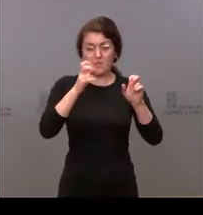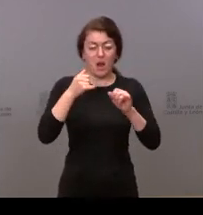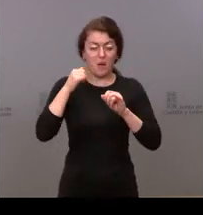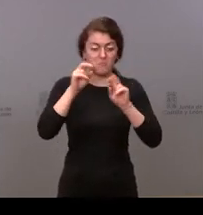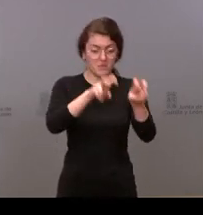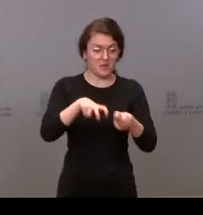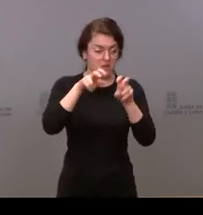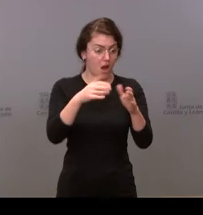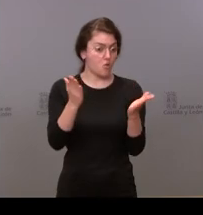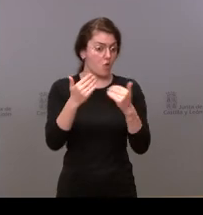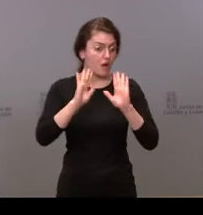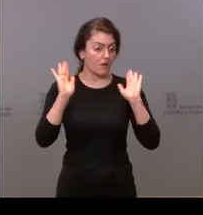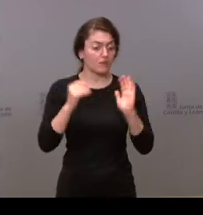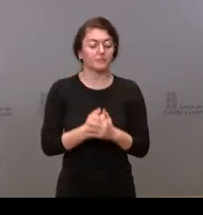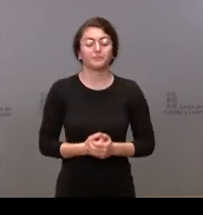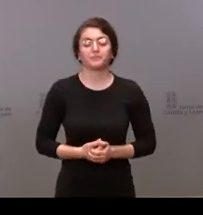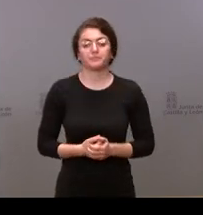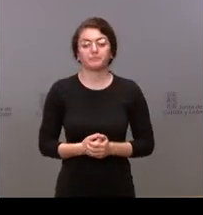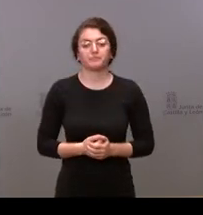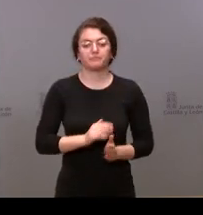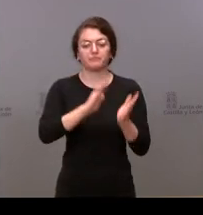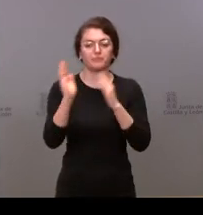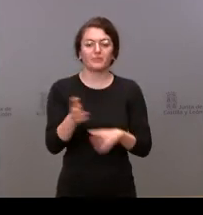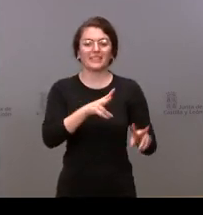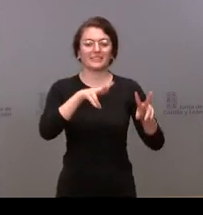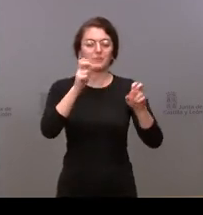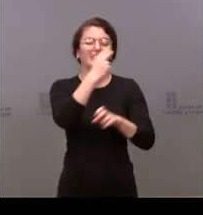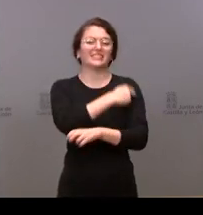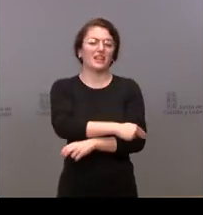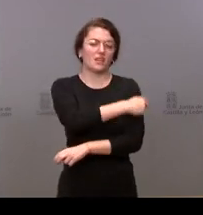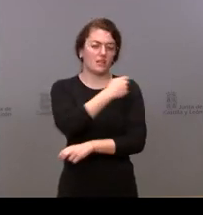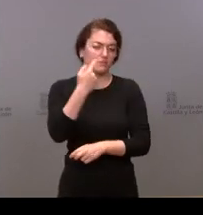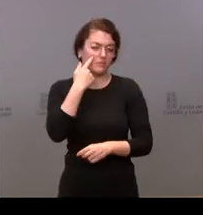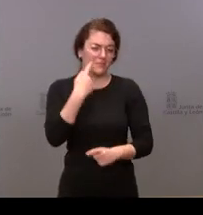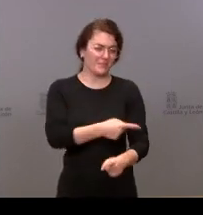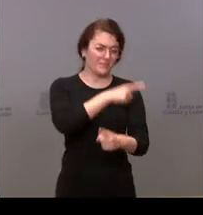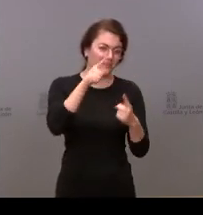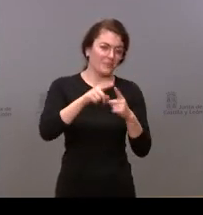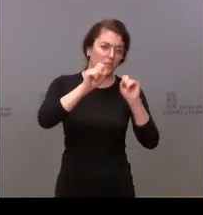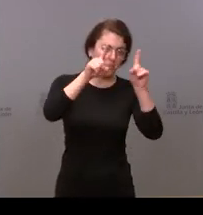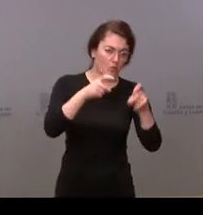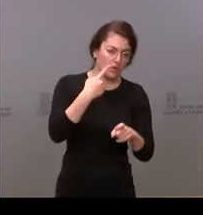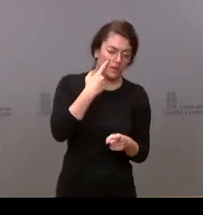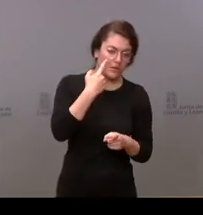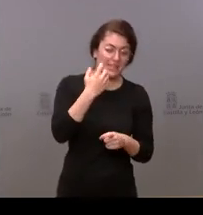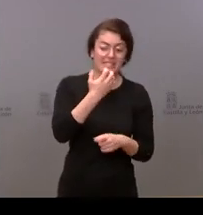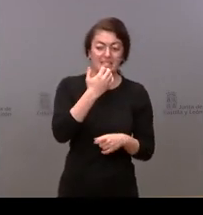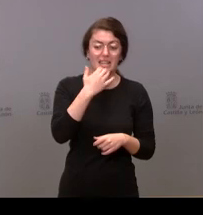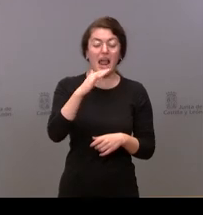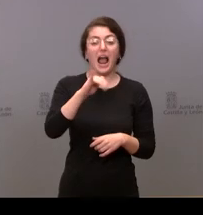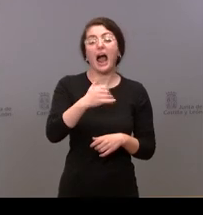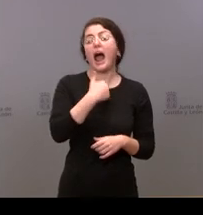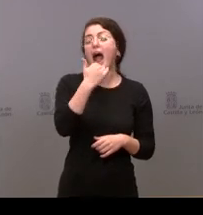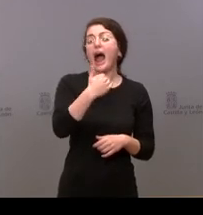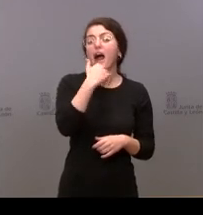respecto a la cuestión sanitaria por un lado bueno tenía varias dudas por un lado quería saber si ha habido o tienen previsto que haya algún tipo de cambio